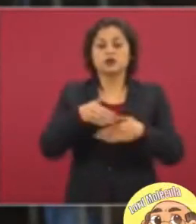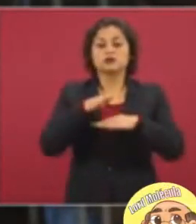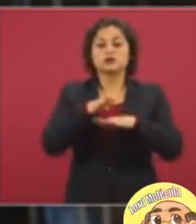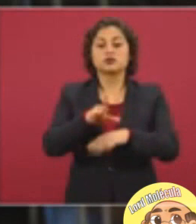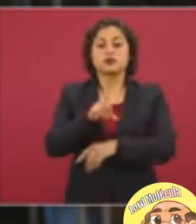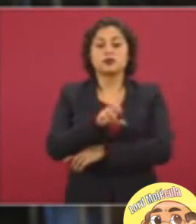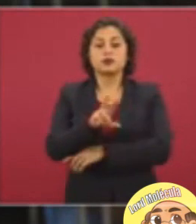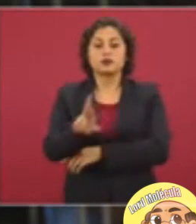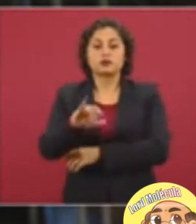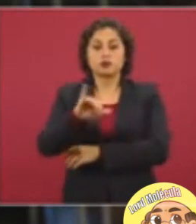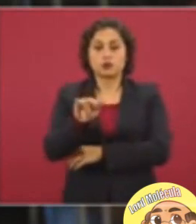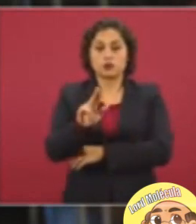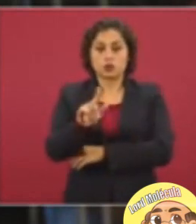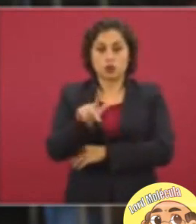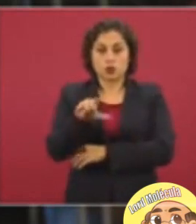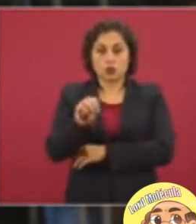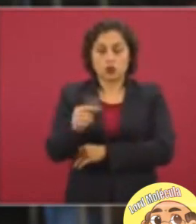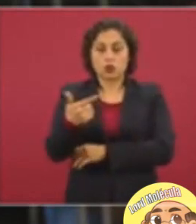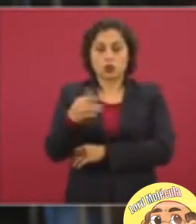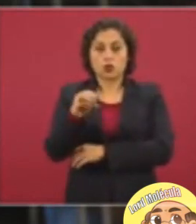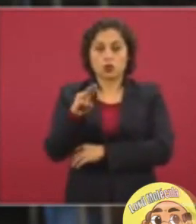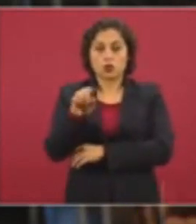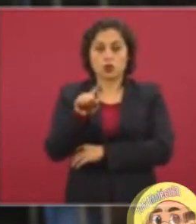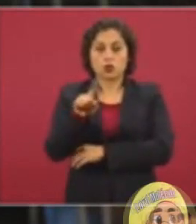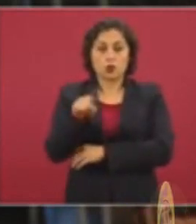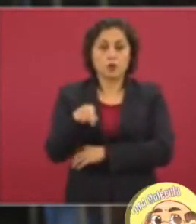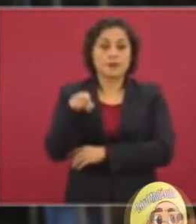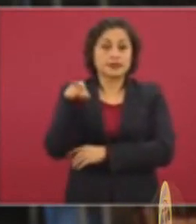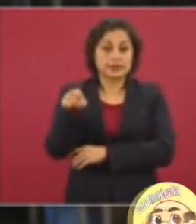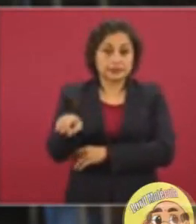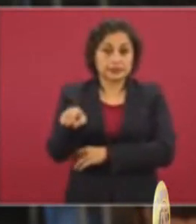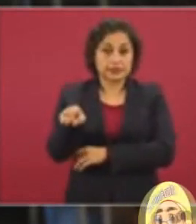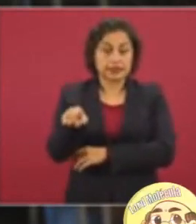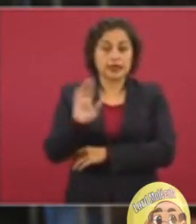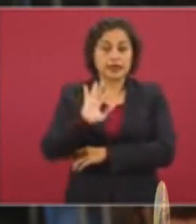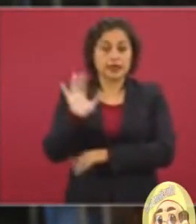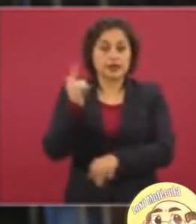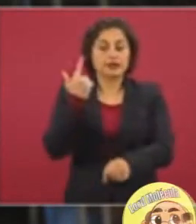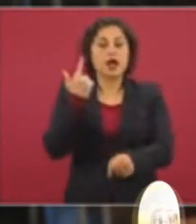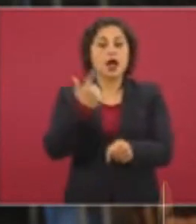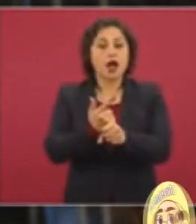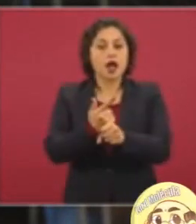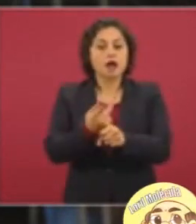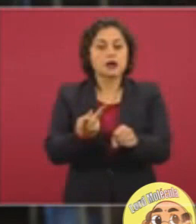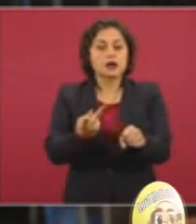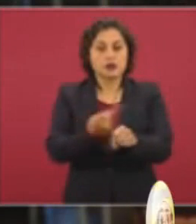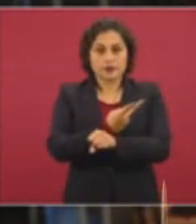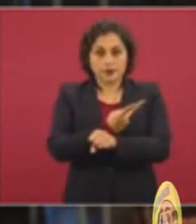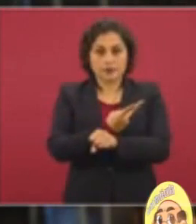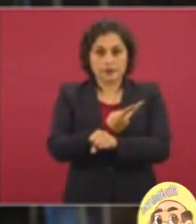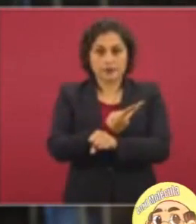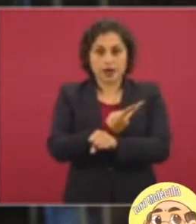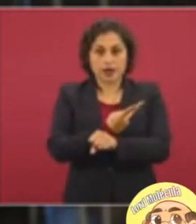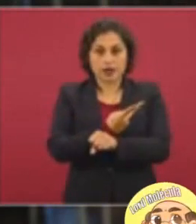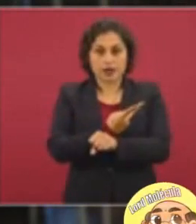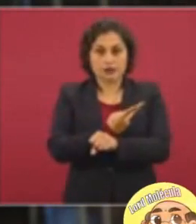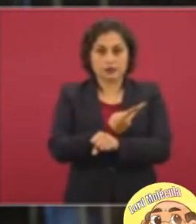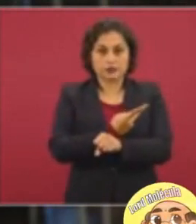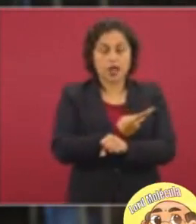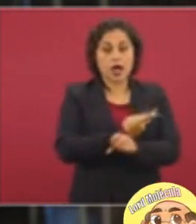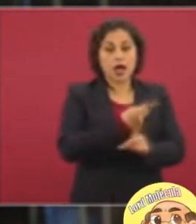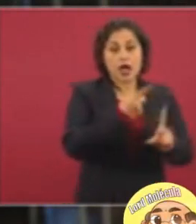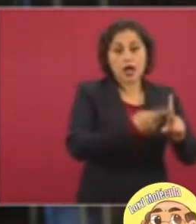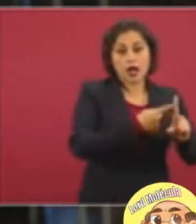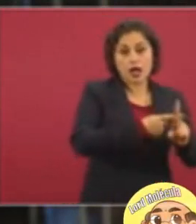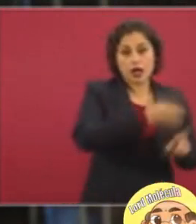doctor Julio Gómez, quien ha logrado identificar la correlación que existe entre la tasa de mortalidad